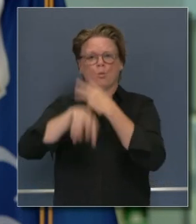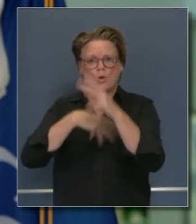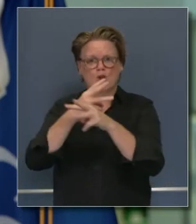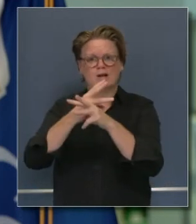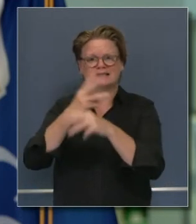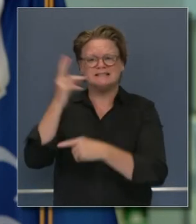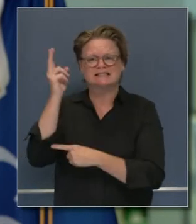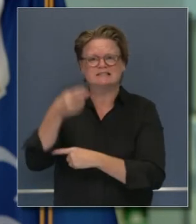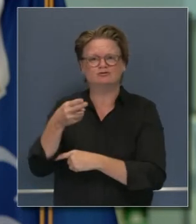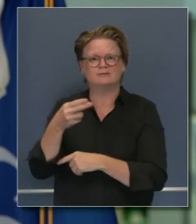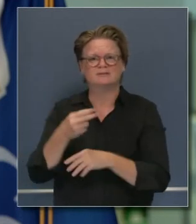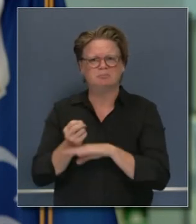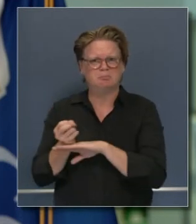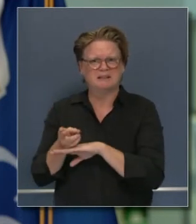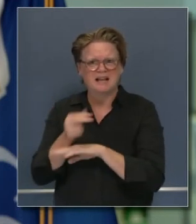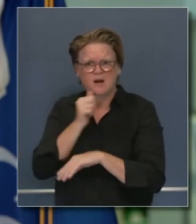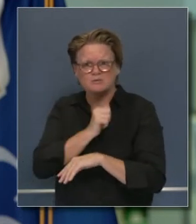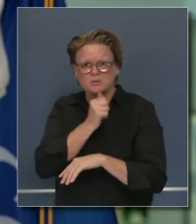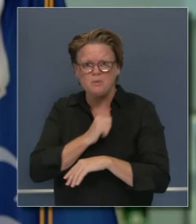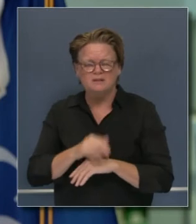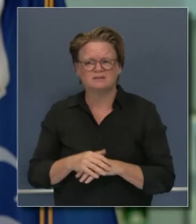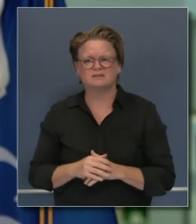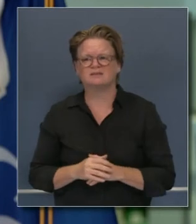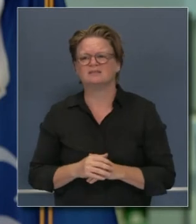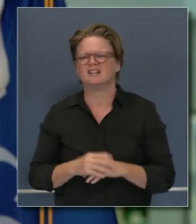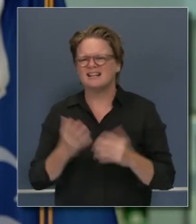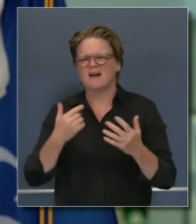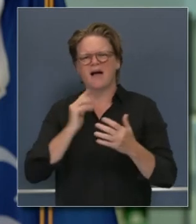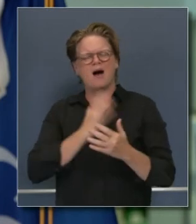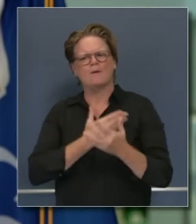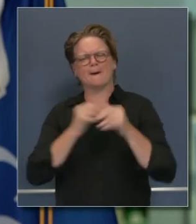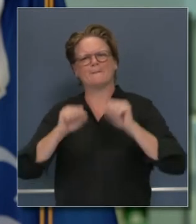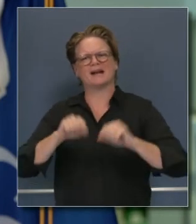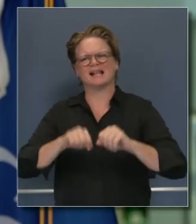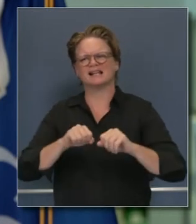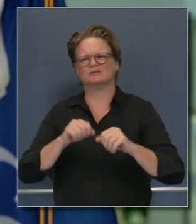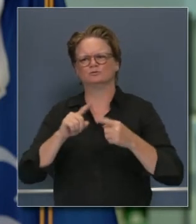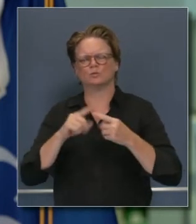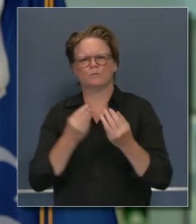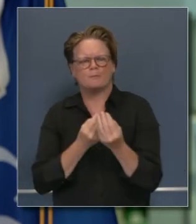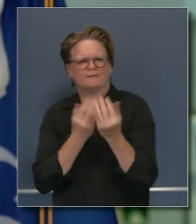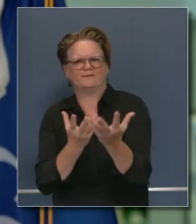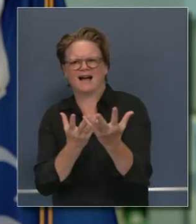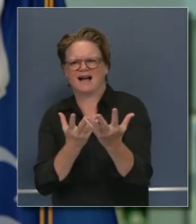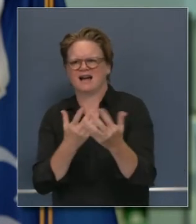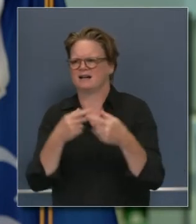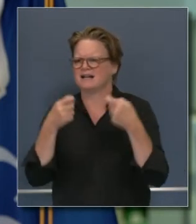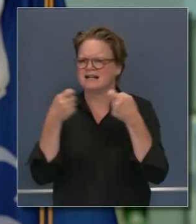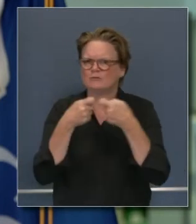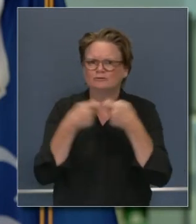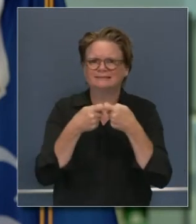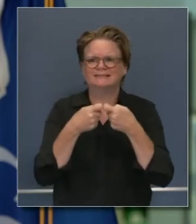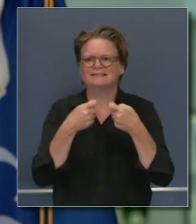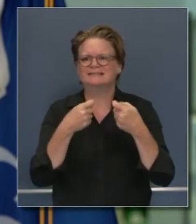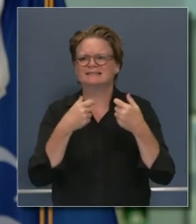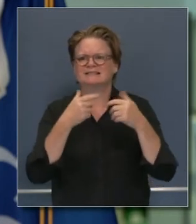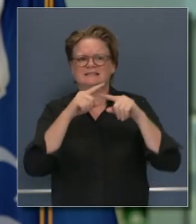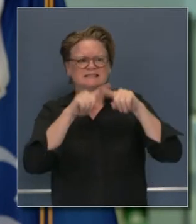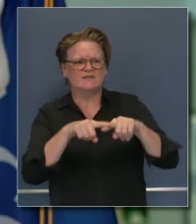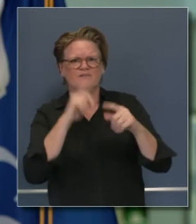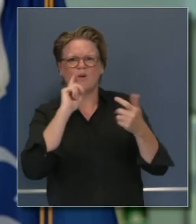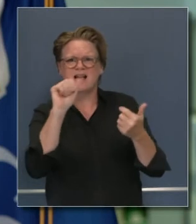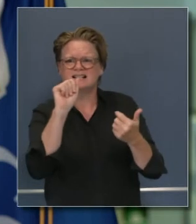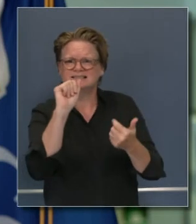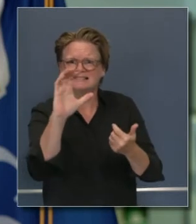sabemos que eso es un impacto sobre nuestra capacidad de proporcionar las necesidades de energía no solo en el